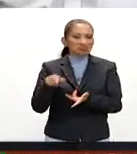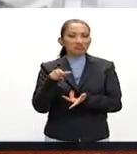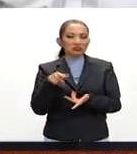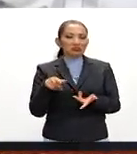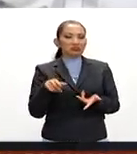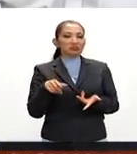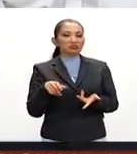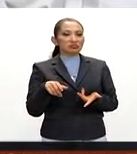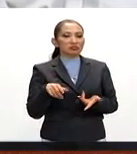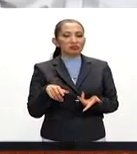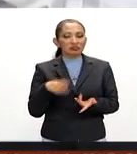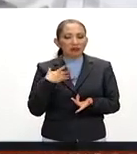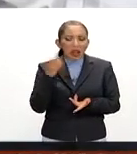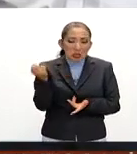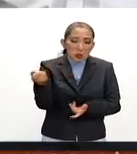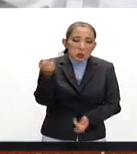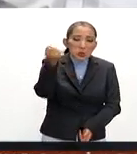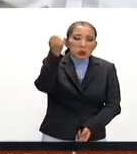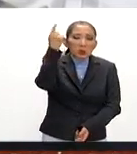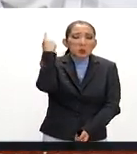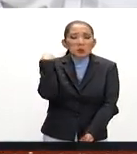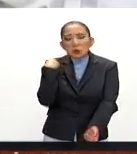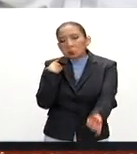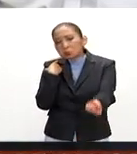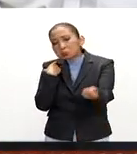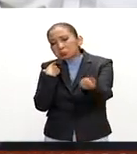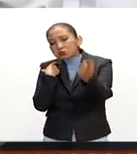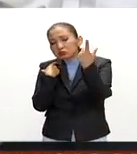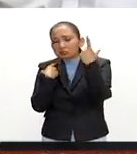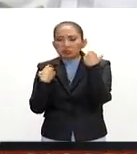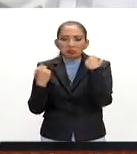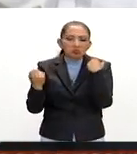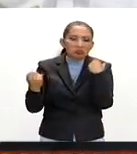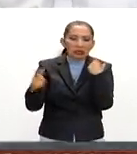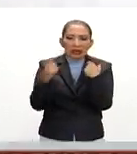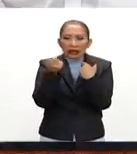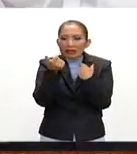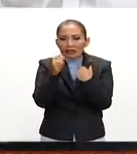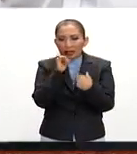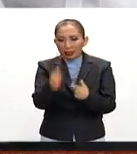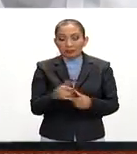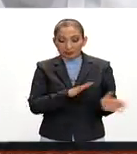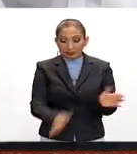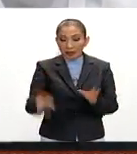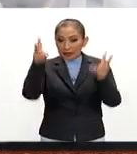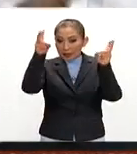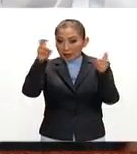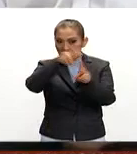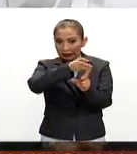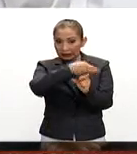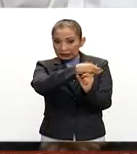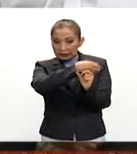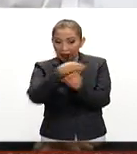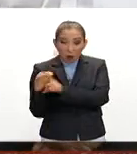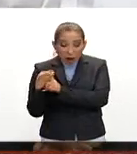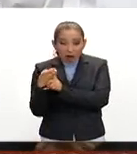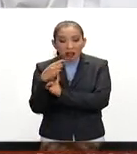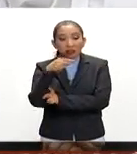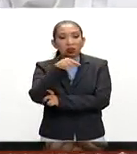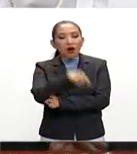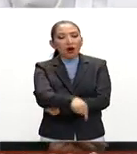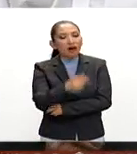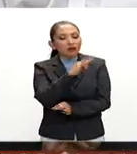muy pocos los que se presentan, casi nulos. El tema de los secuestros, prácticamente